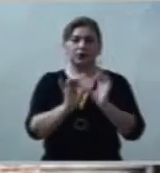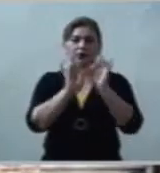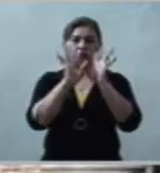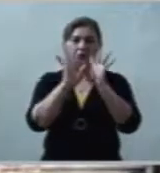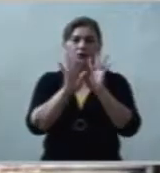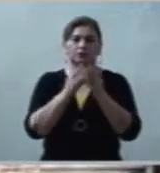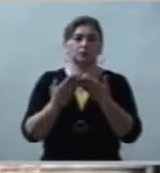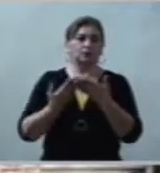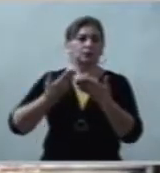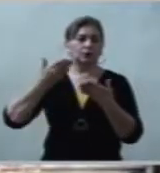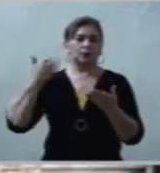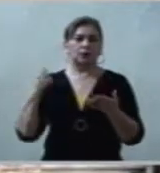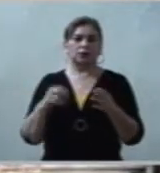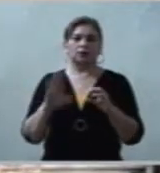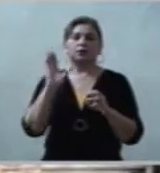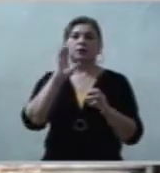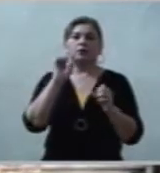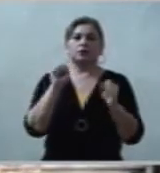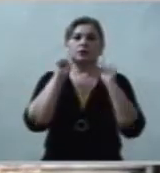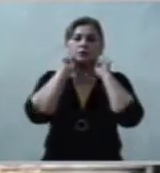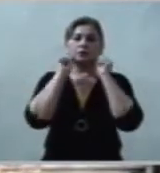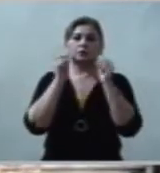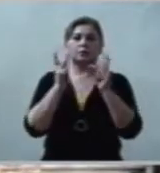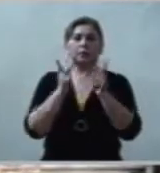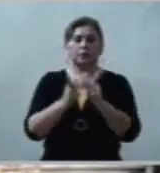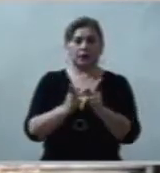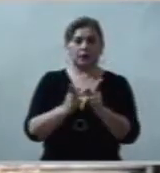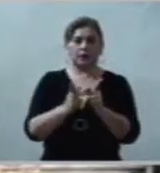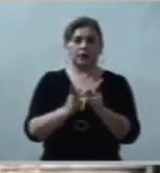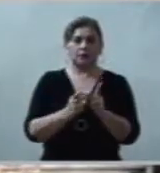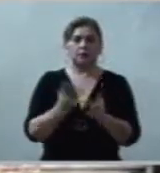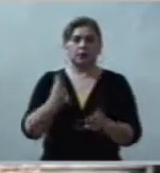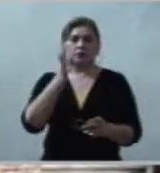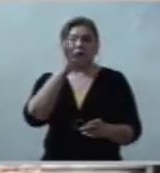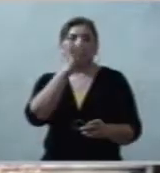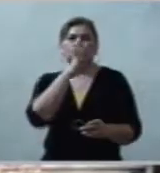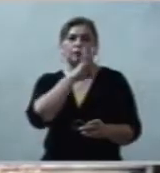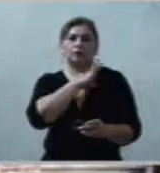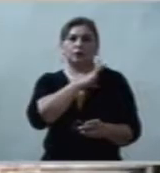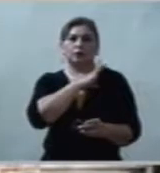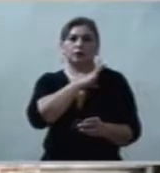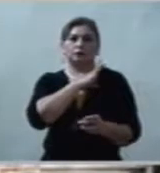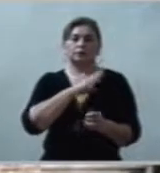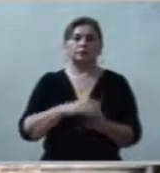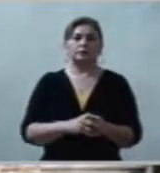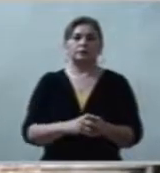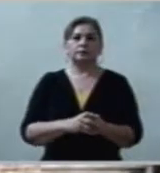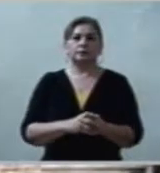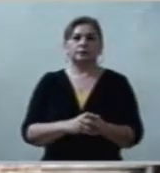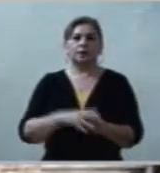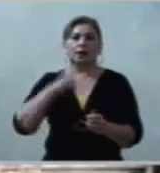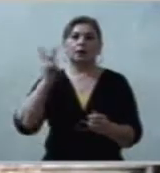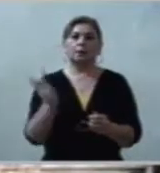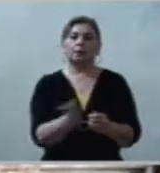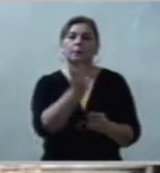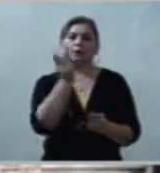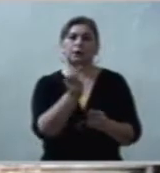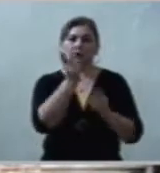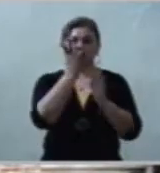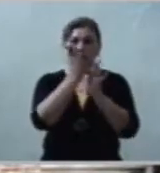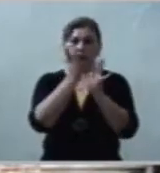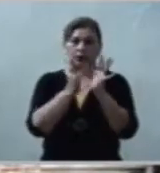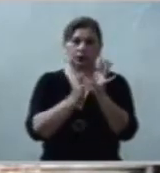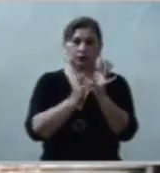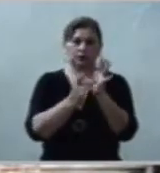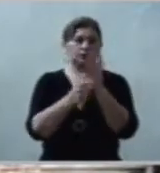hace su profesión de fe. A la pregunta de Jesús dice